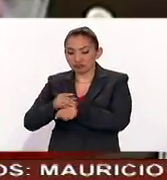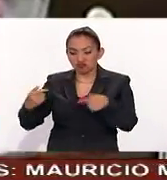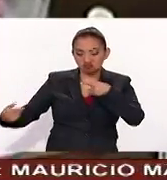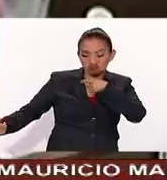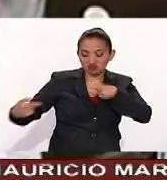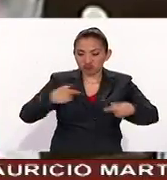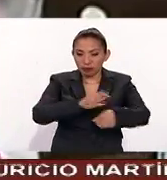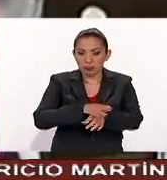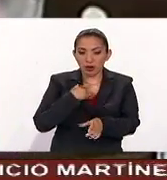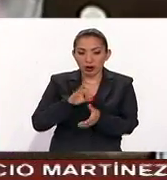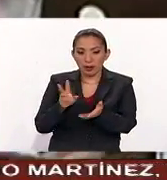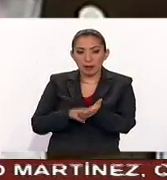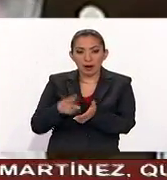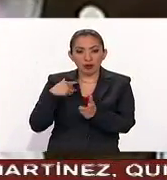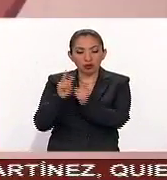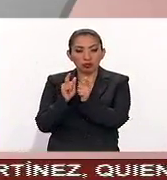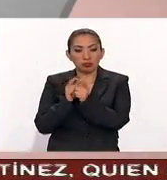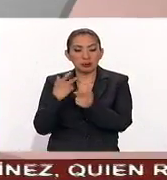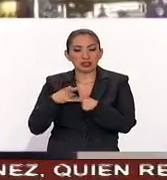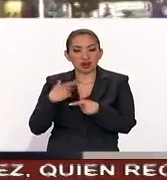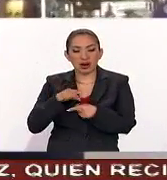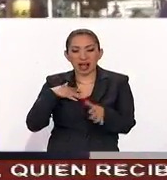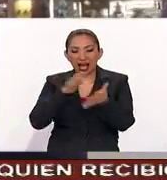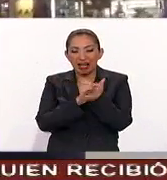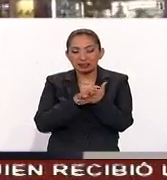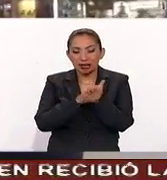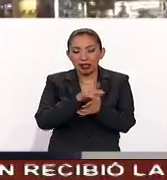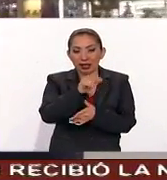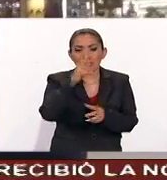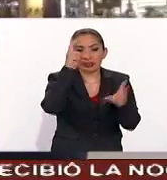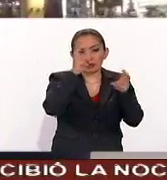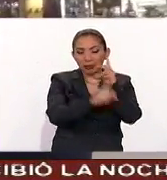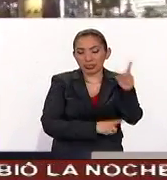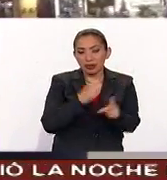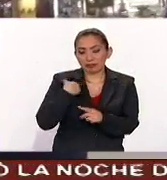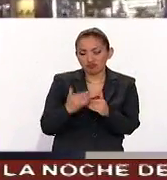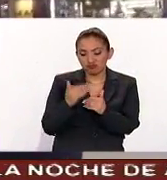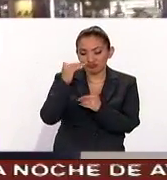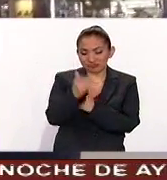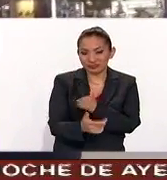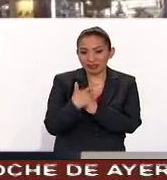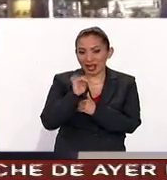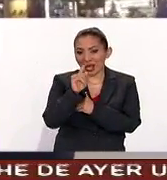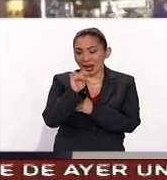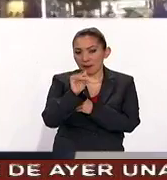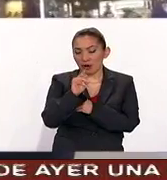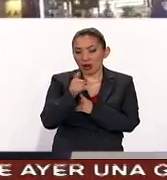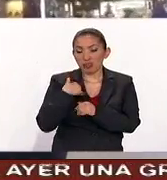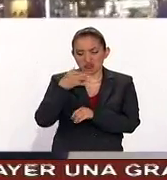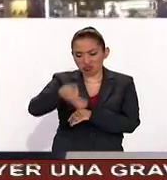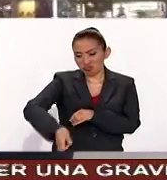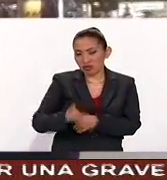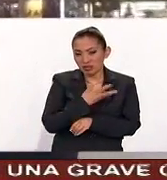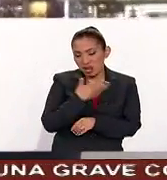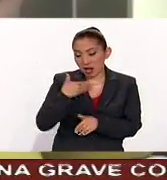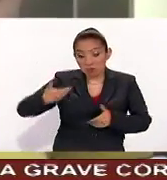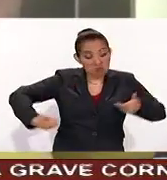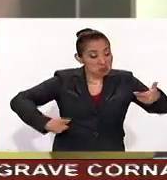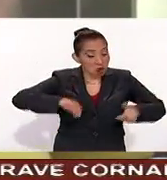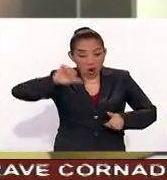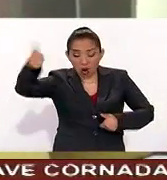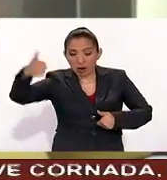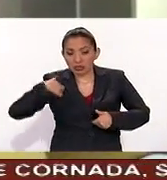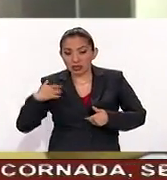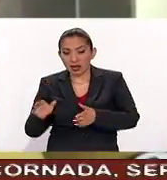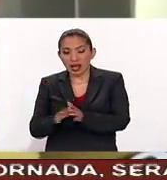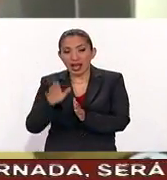enfrentan por los presos políticos y en los deportes el delantero mexicano Alan Pulido acepta que tiene ofertas para unirse